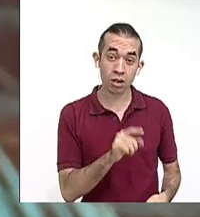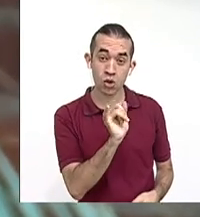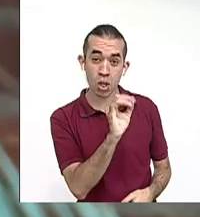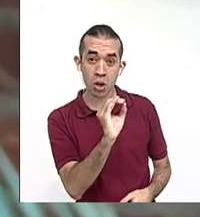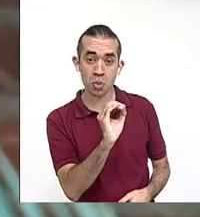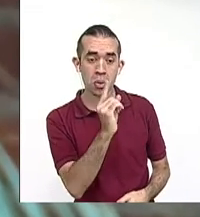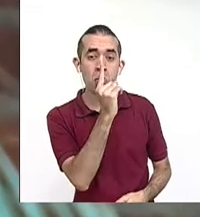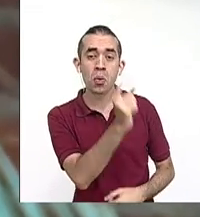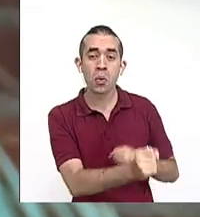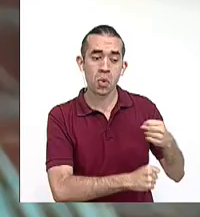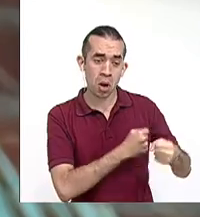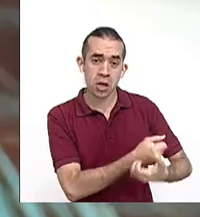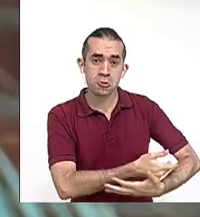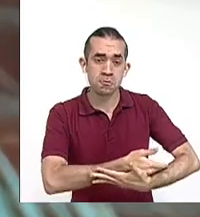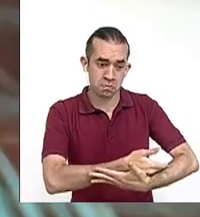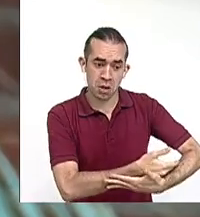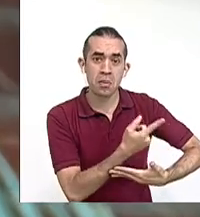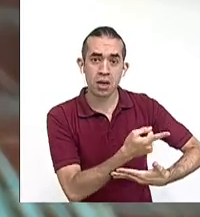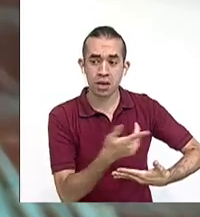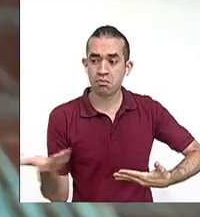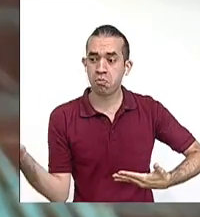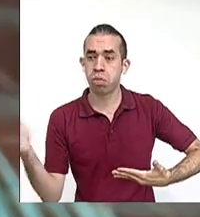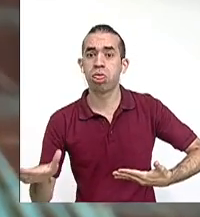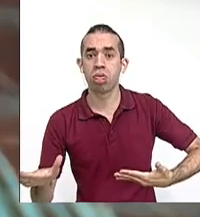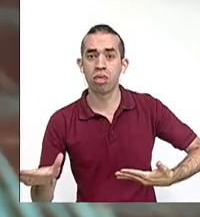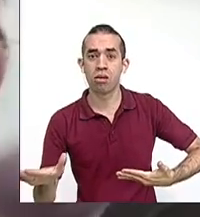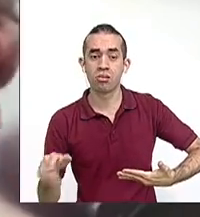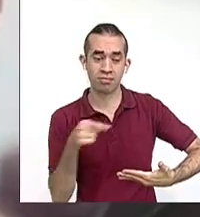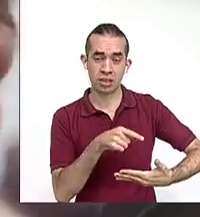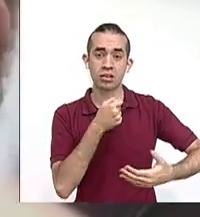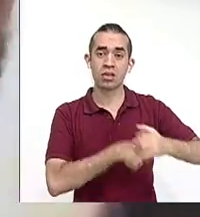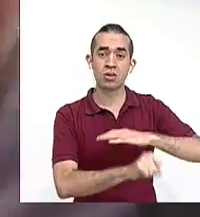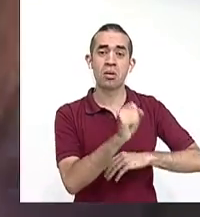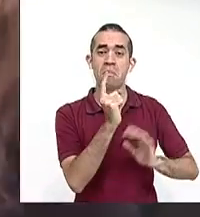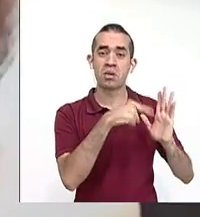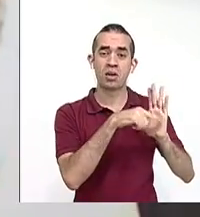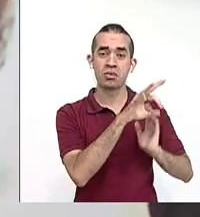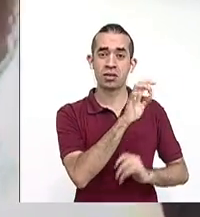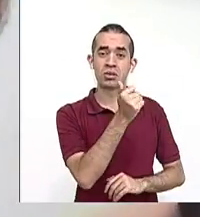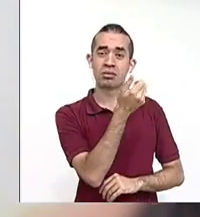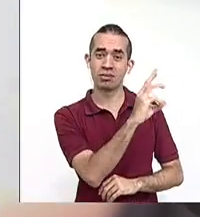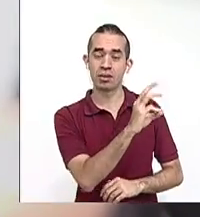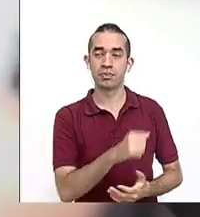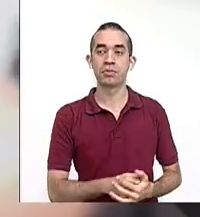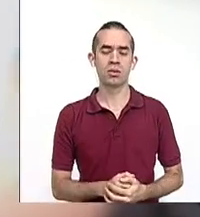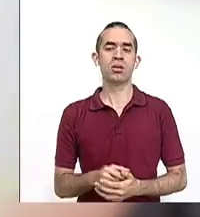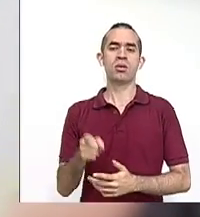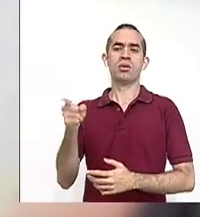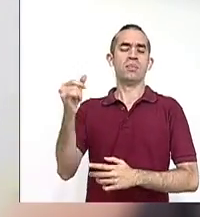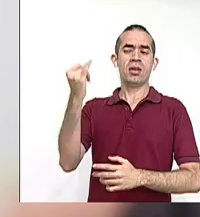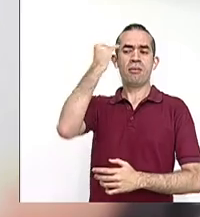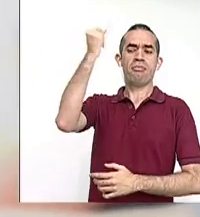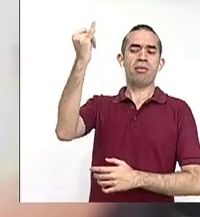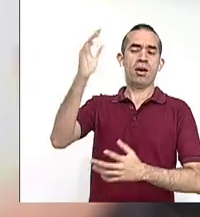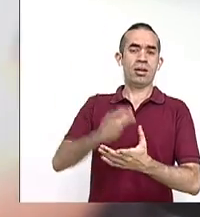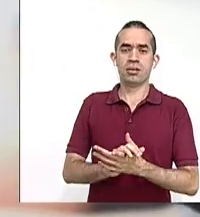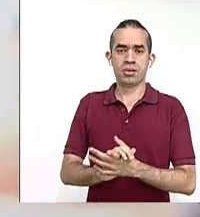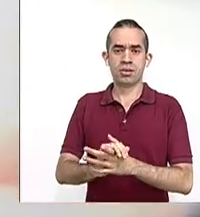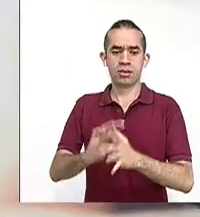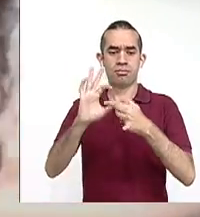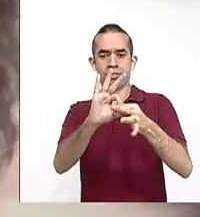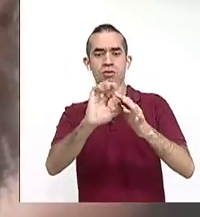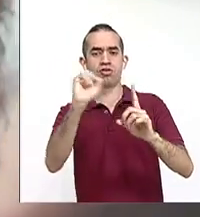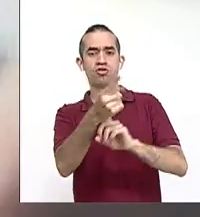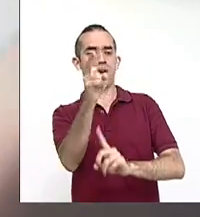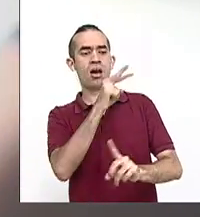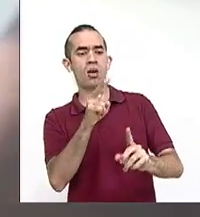Yolanda Uriamuno, que había sido en 1916. Todas sus ideas con respecto a la sociedad, a